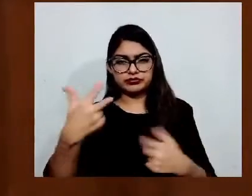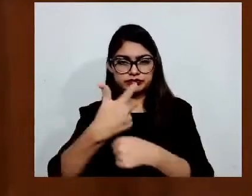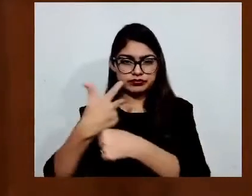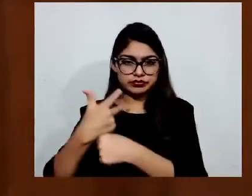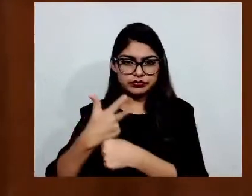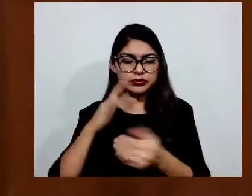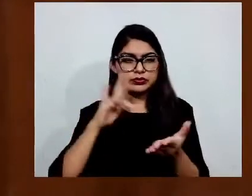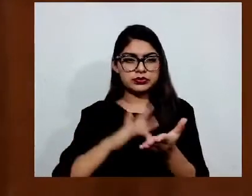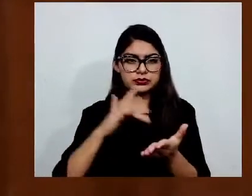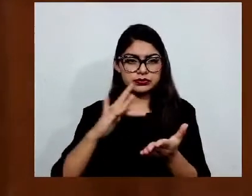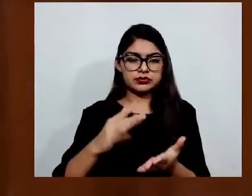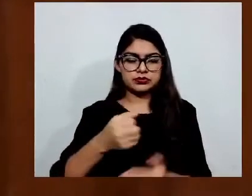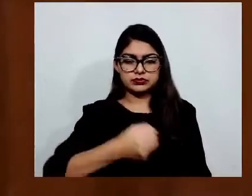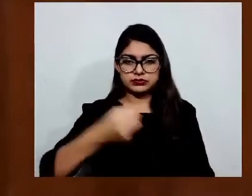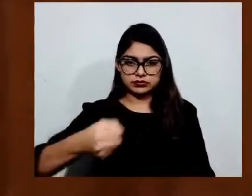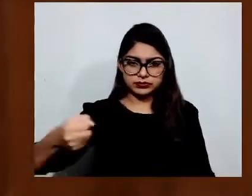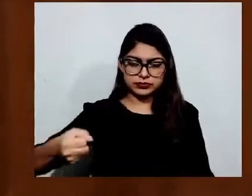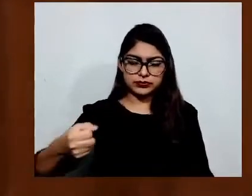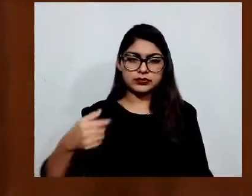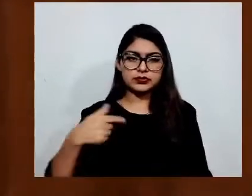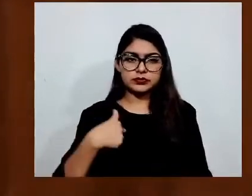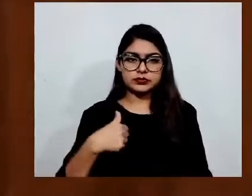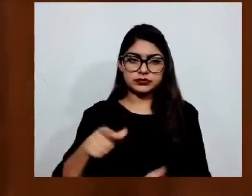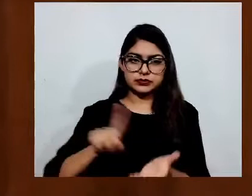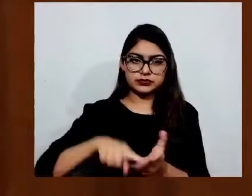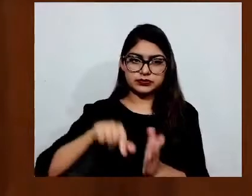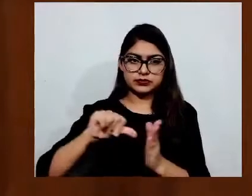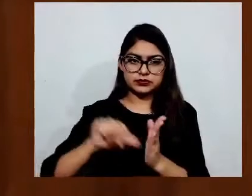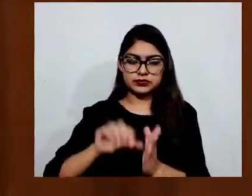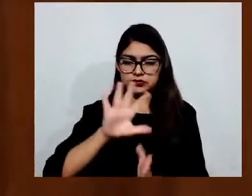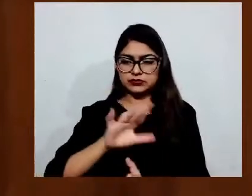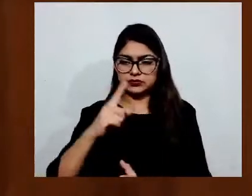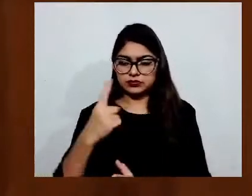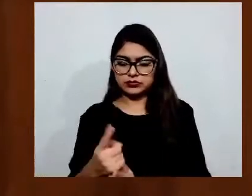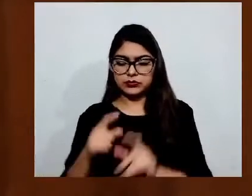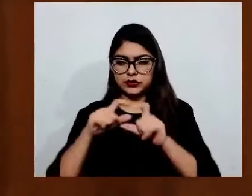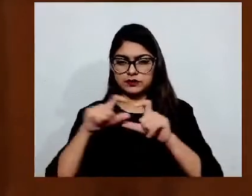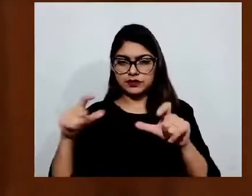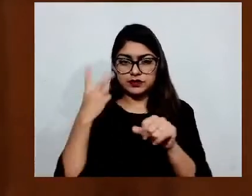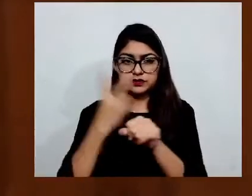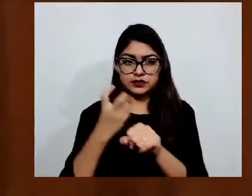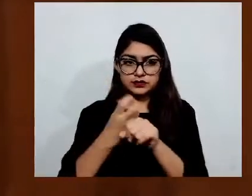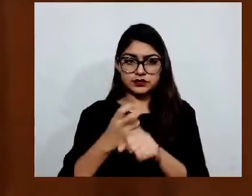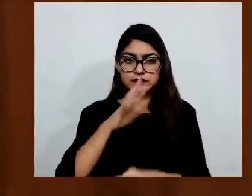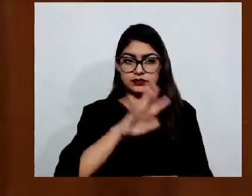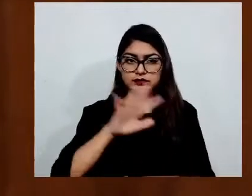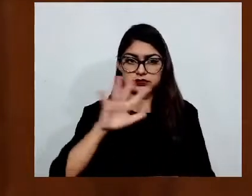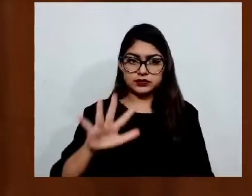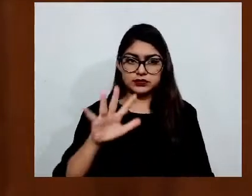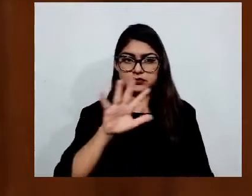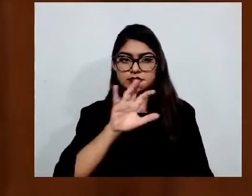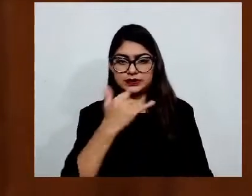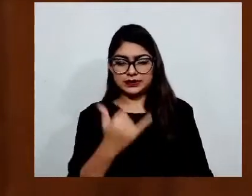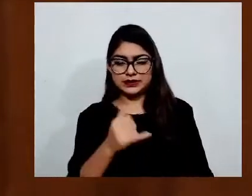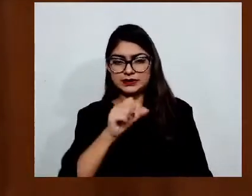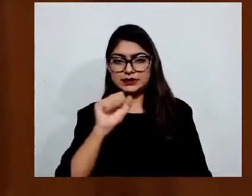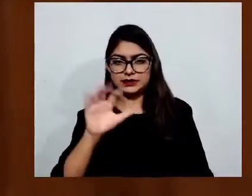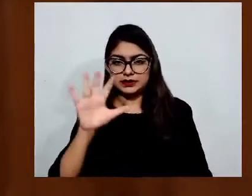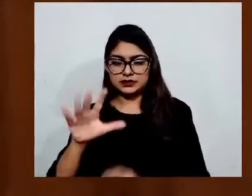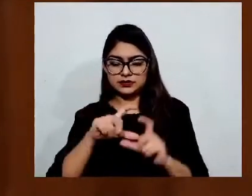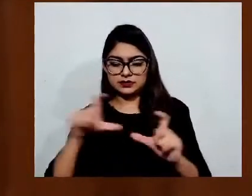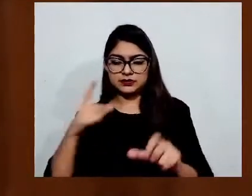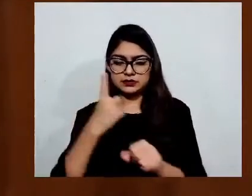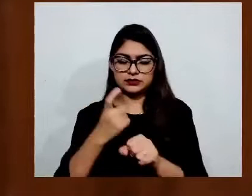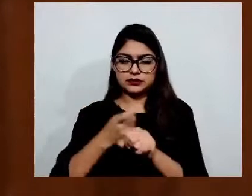artículos 51, fracción segunda, 55 y 61, fracción primera de la Constitución Política del Estado Libre y